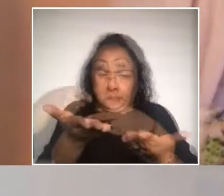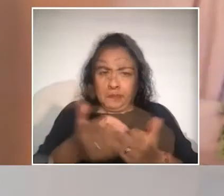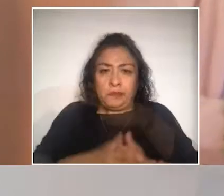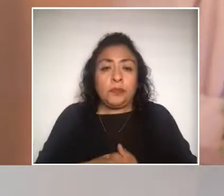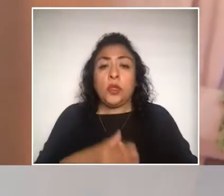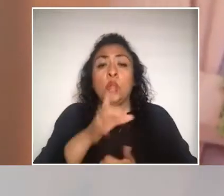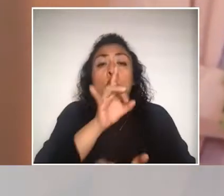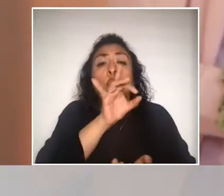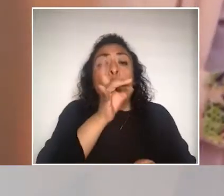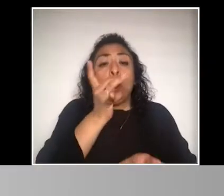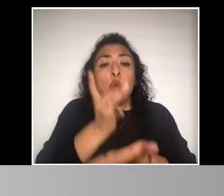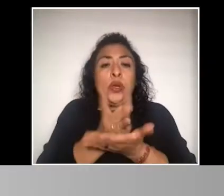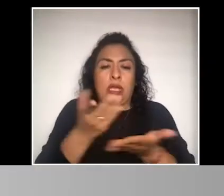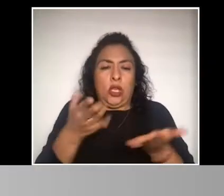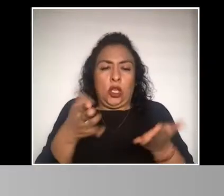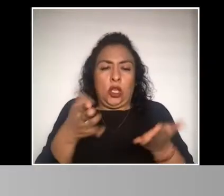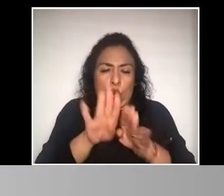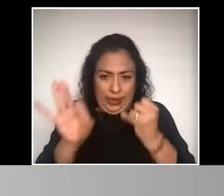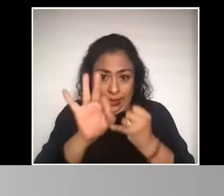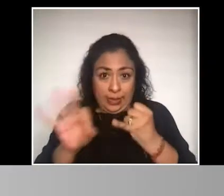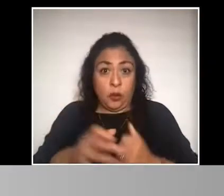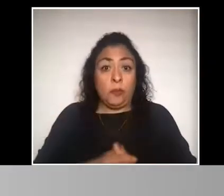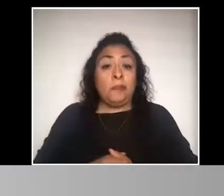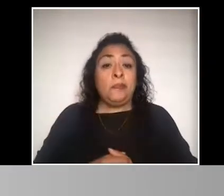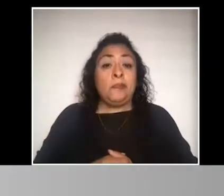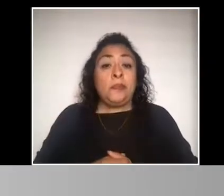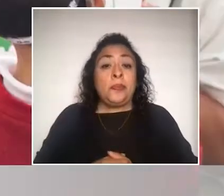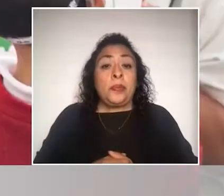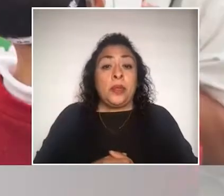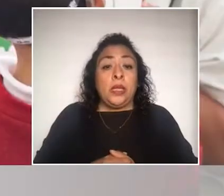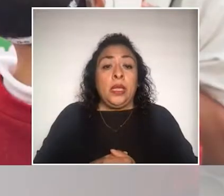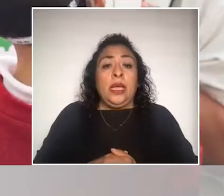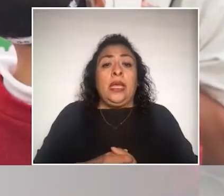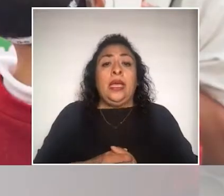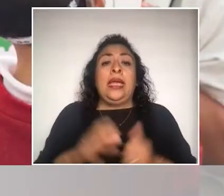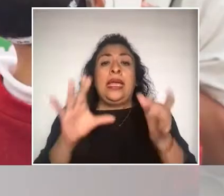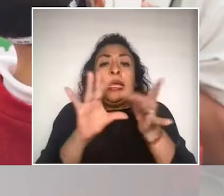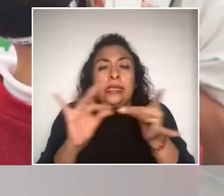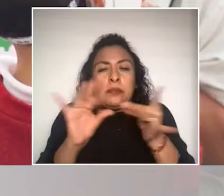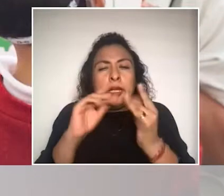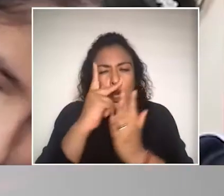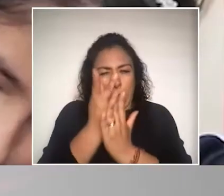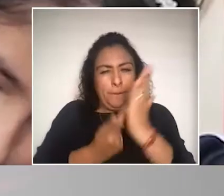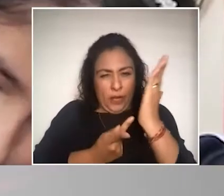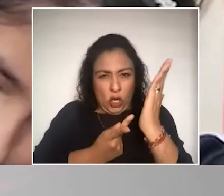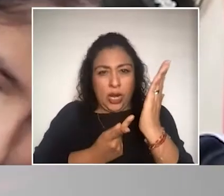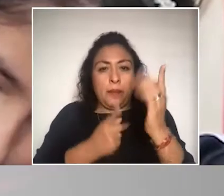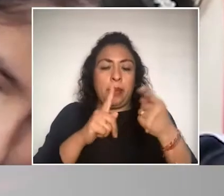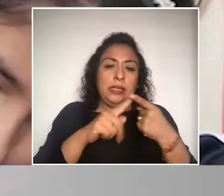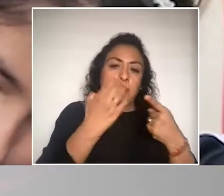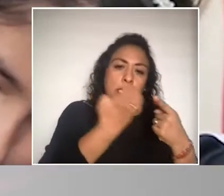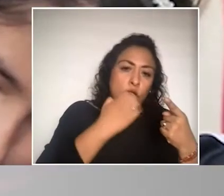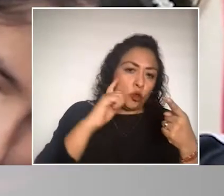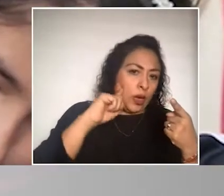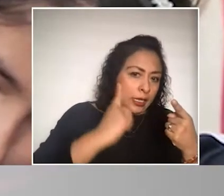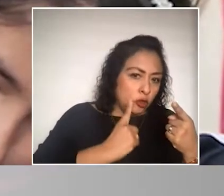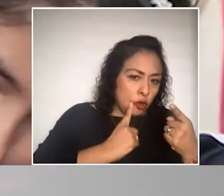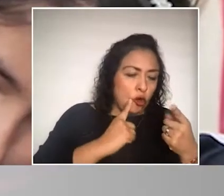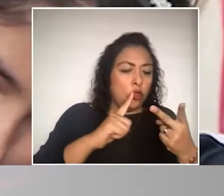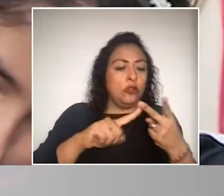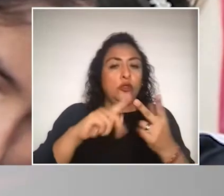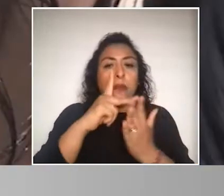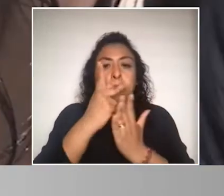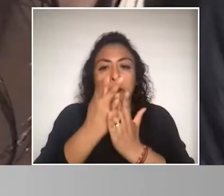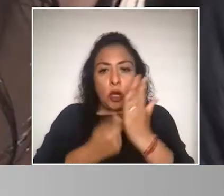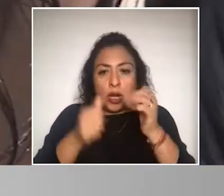Solamente por cerrar esta parte y en donde explico un poco los programas que tenemos, que es la Escuela de Sordos, el programa